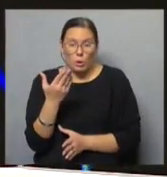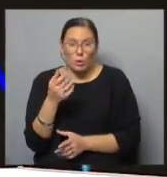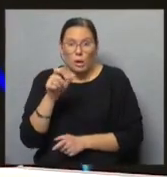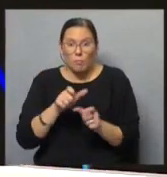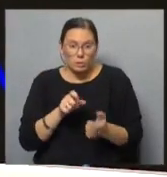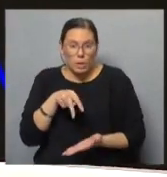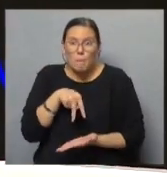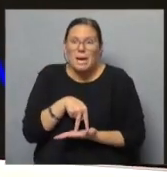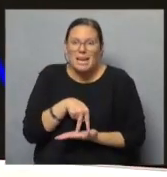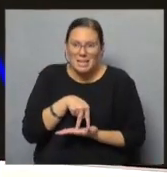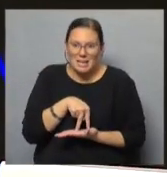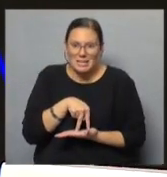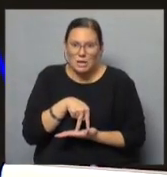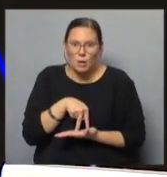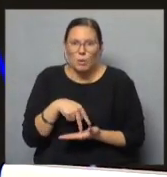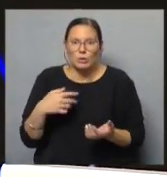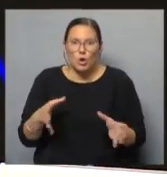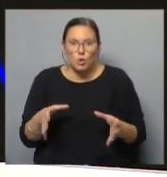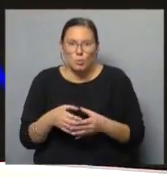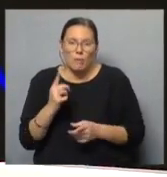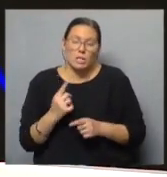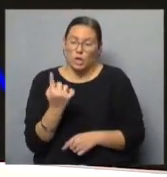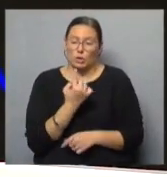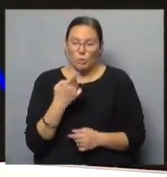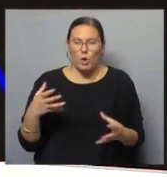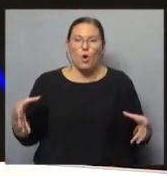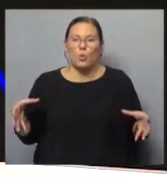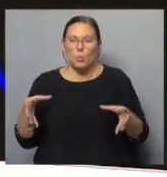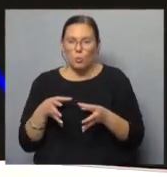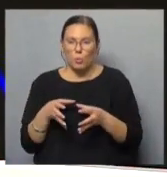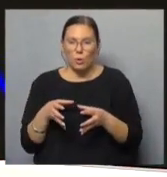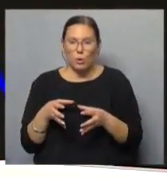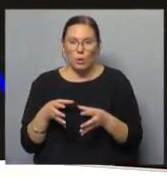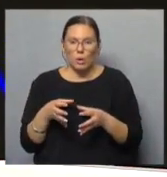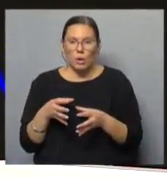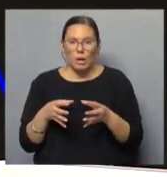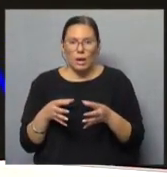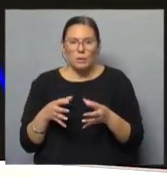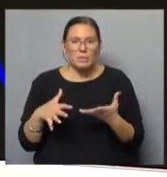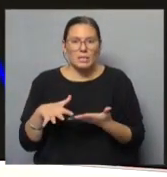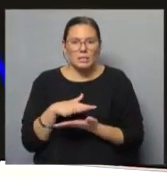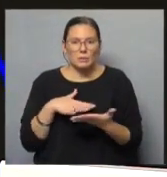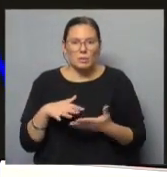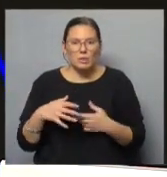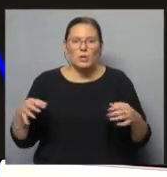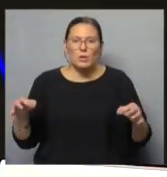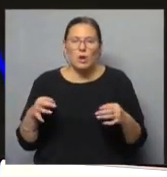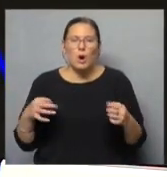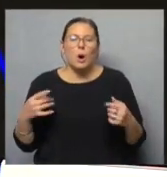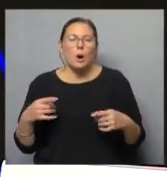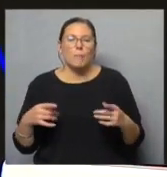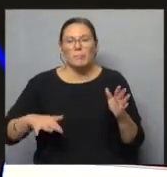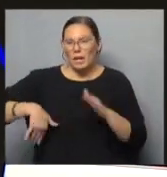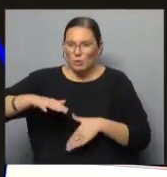de pie. Entonces, cuando toco con banda, a veces toco solo, pero cuando toco con banda, prevalece una cosa muy rítmica. Funkera,